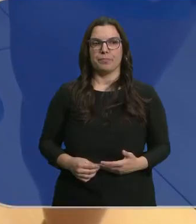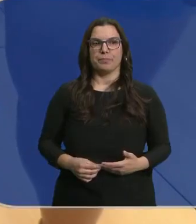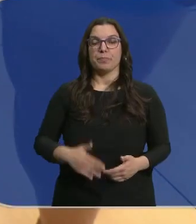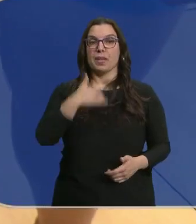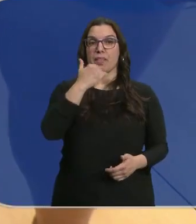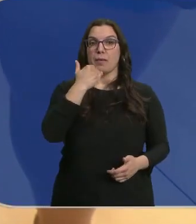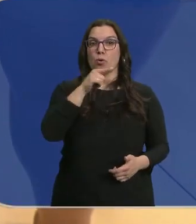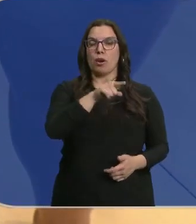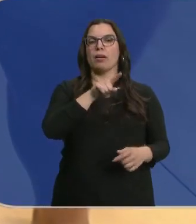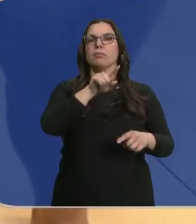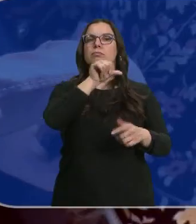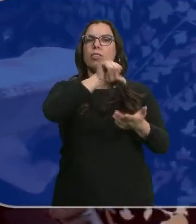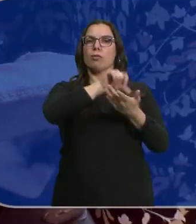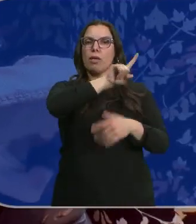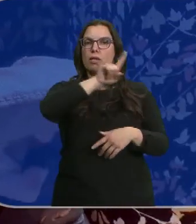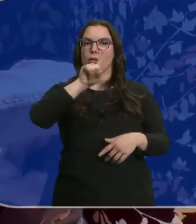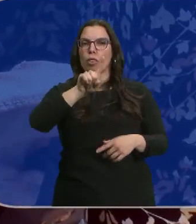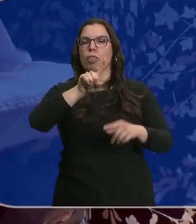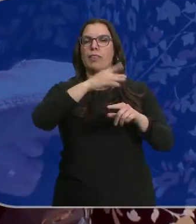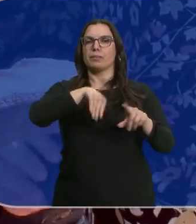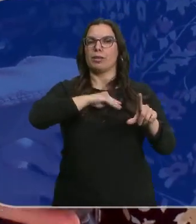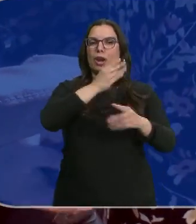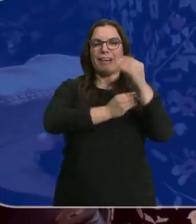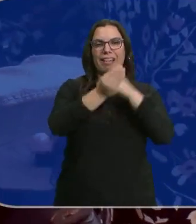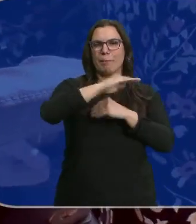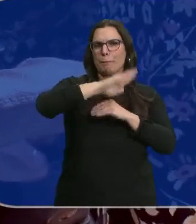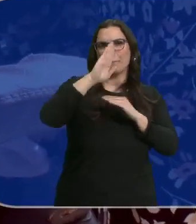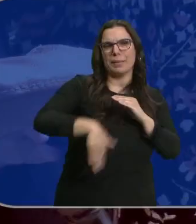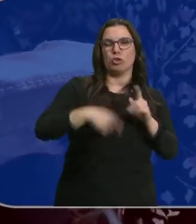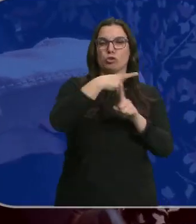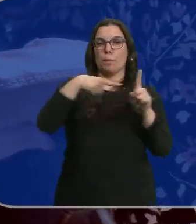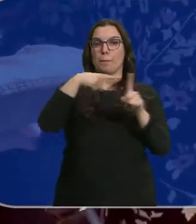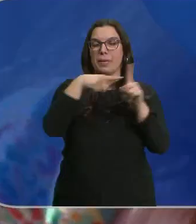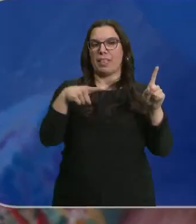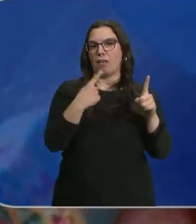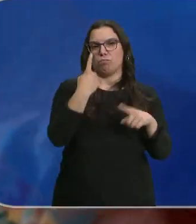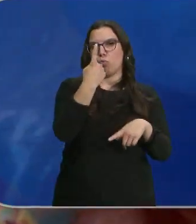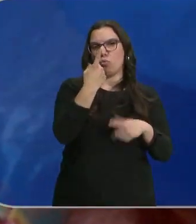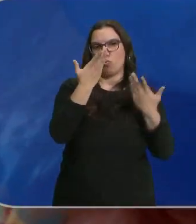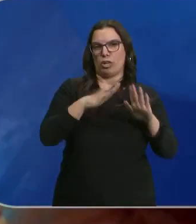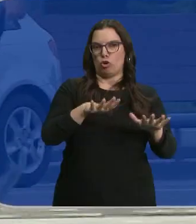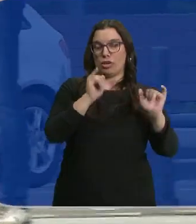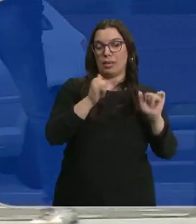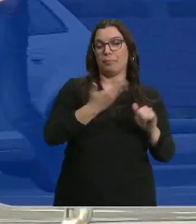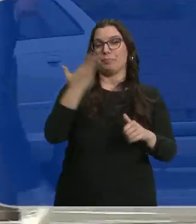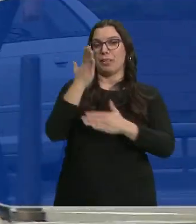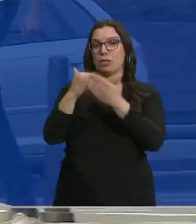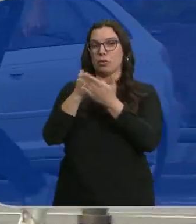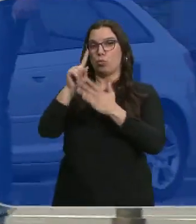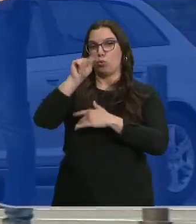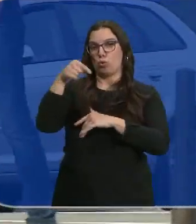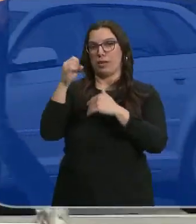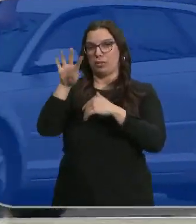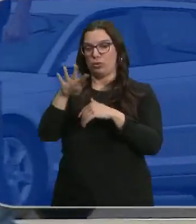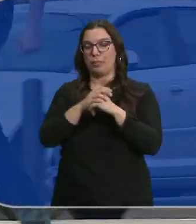Zamora es una de las 11 ciudades españolas con la natalidad más baja. La media de hijos por mujer no llega a 1, cuando en el conjunto de la comunidad es de 1